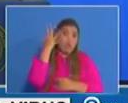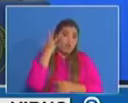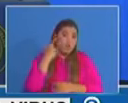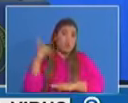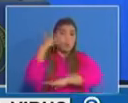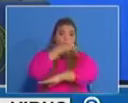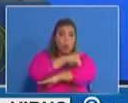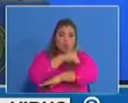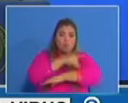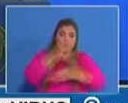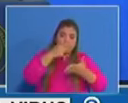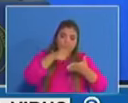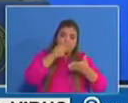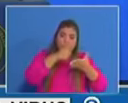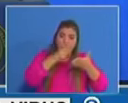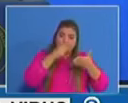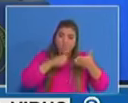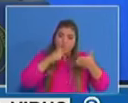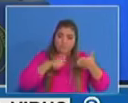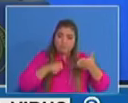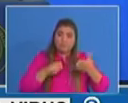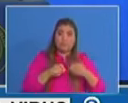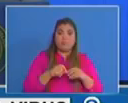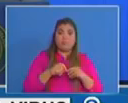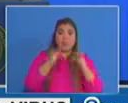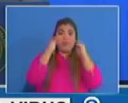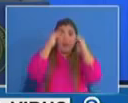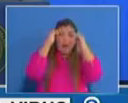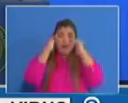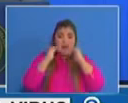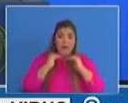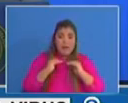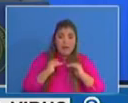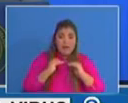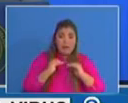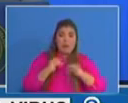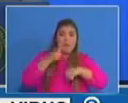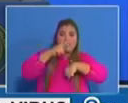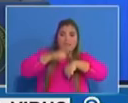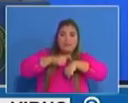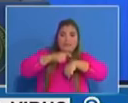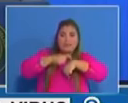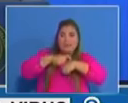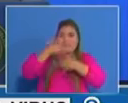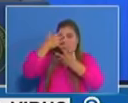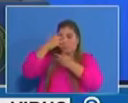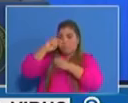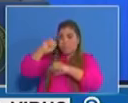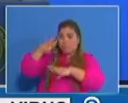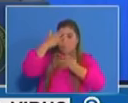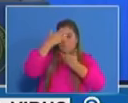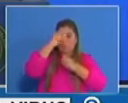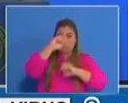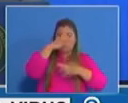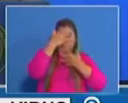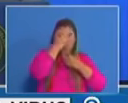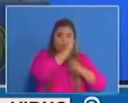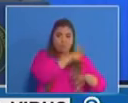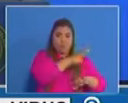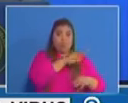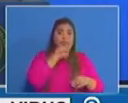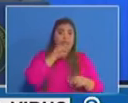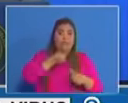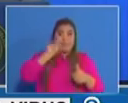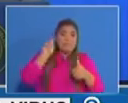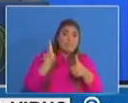y mostramos en la parte inferior lo que ha sido el tiempo de duplicación, que es uno de los primeros indicadores que